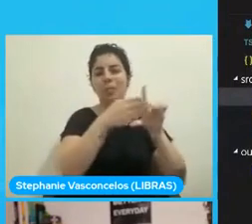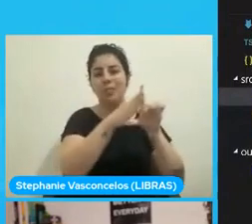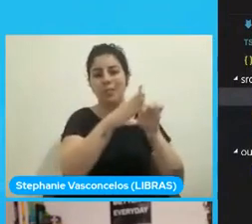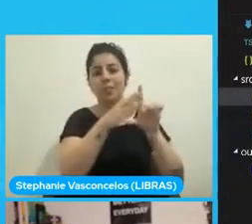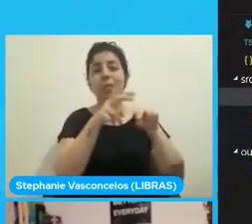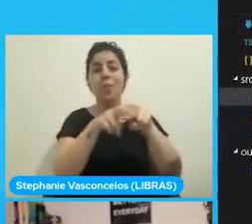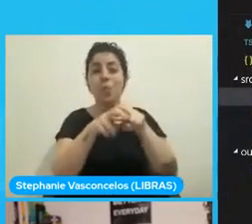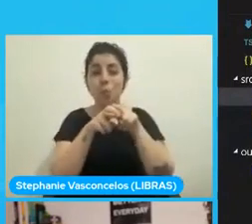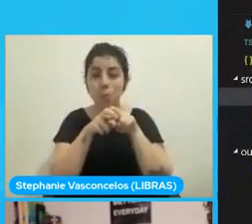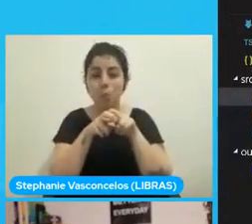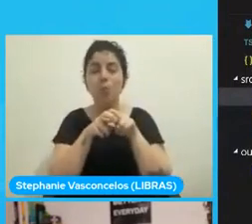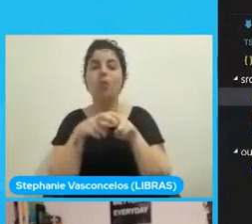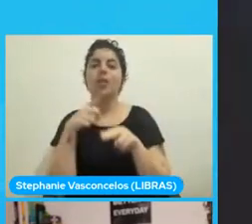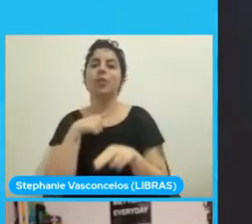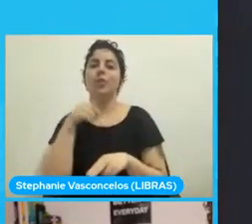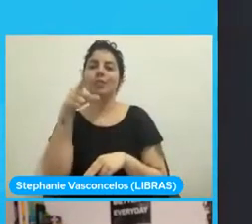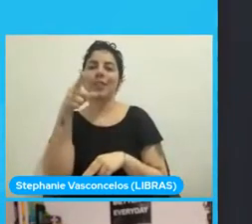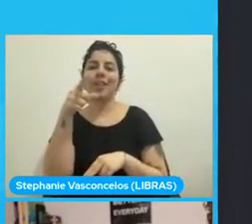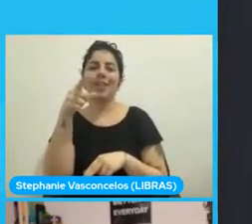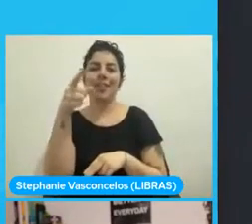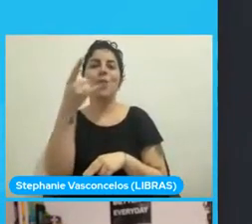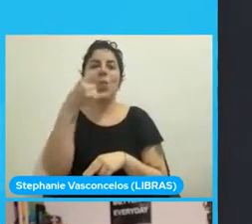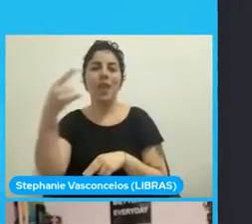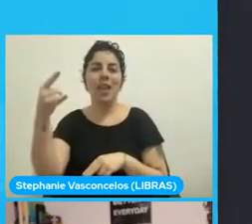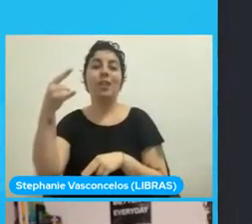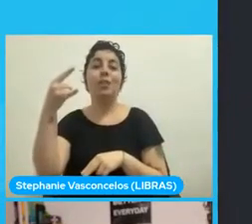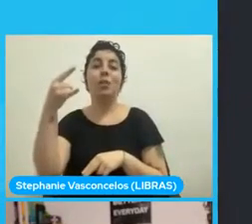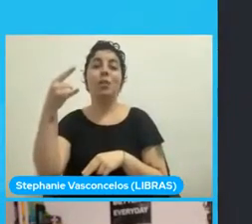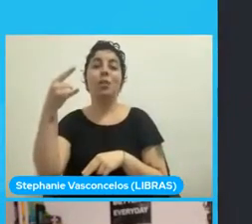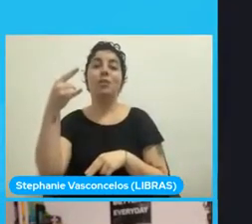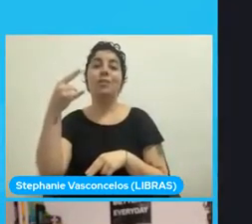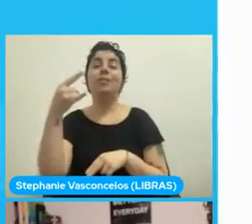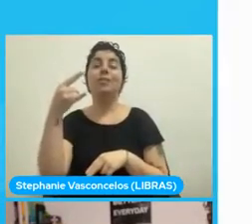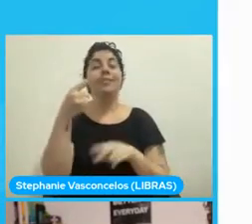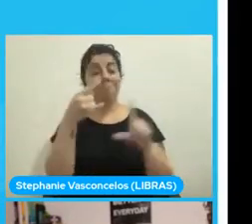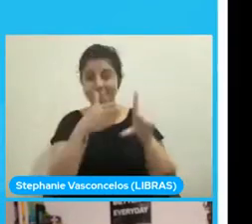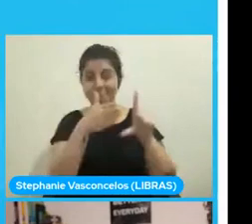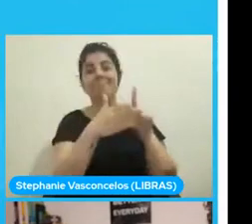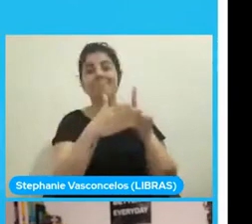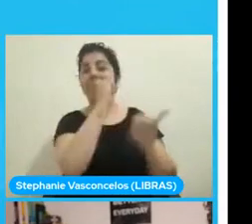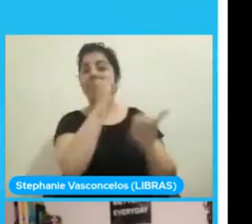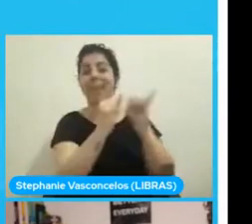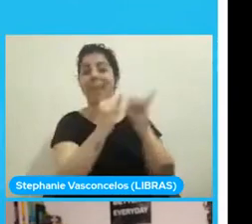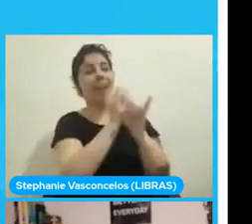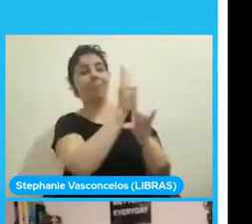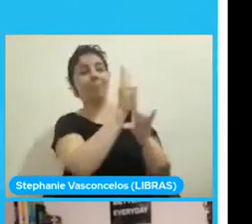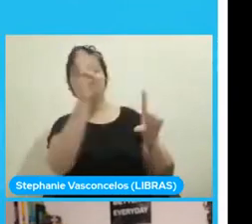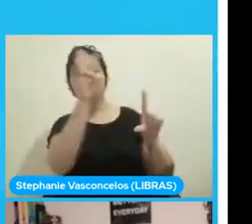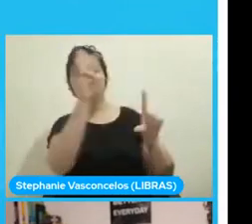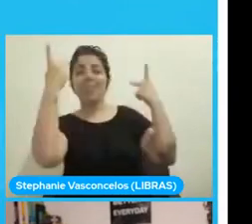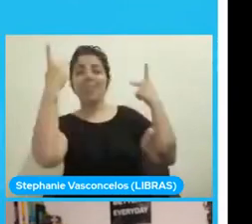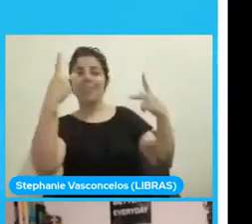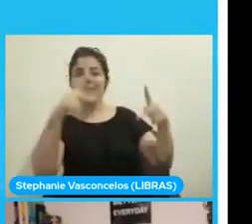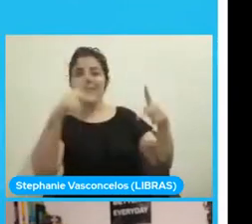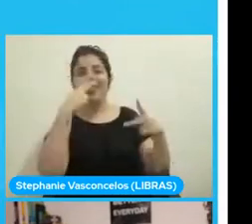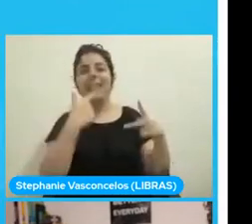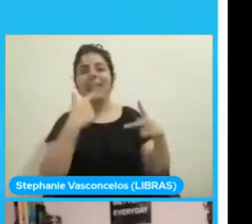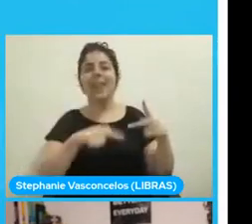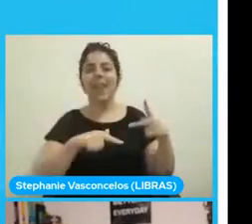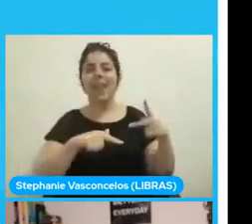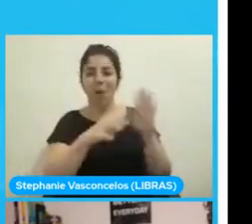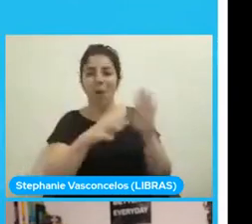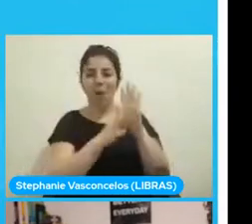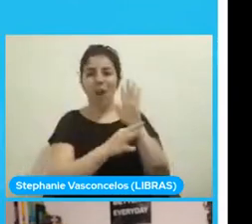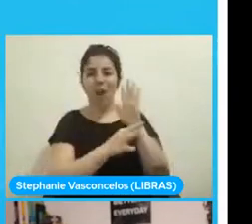máquina de Windows 2000 corriendo en el browser de forma nativa y con acceso full a los